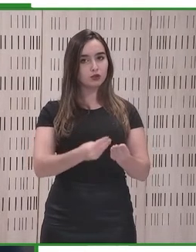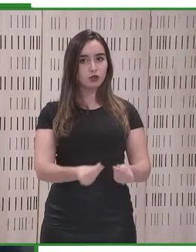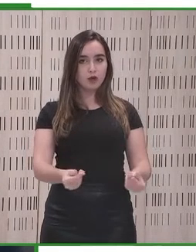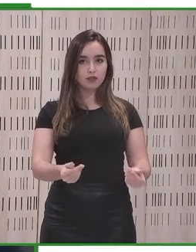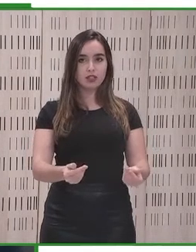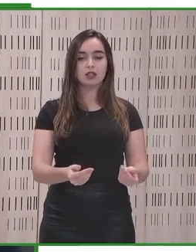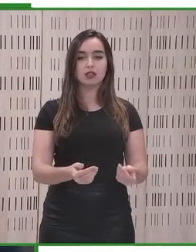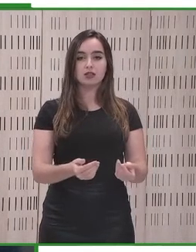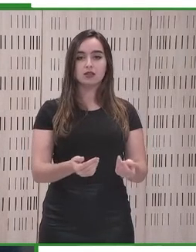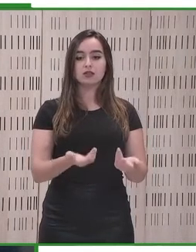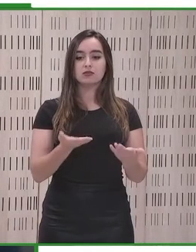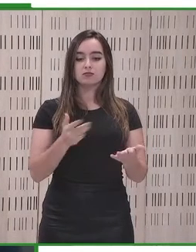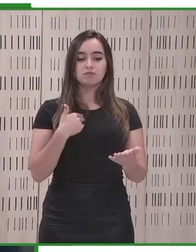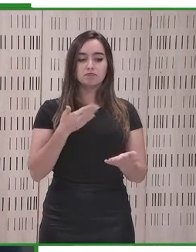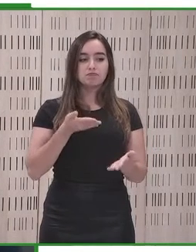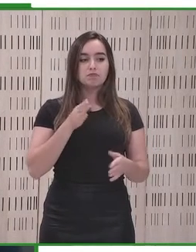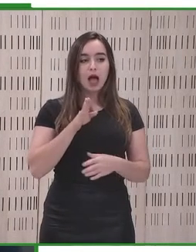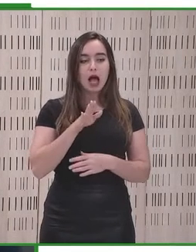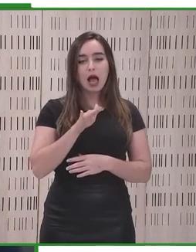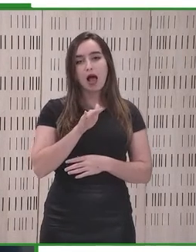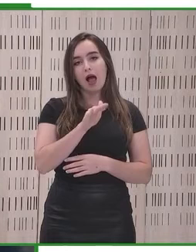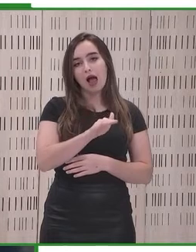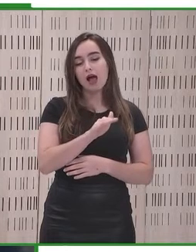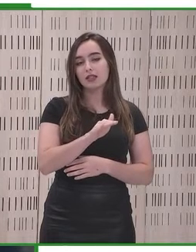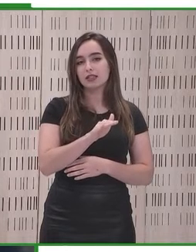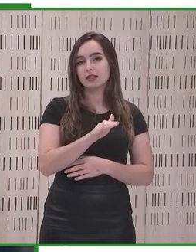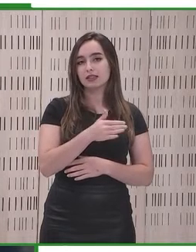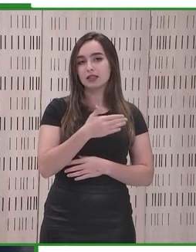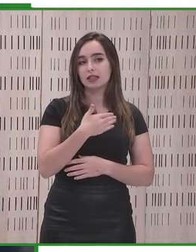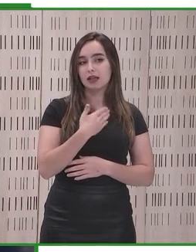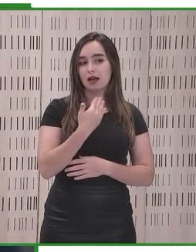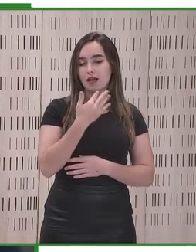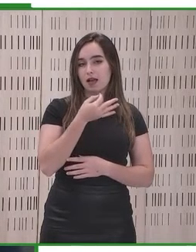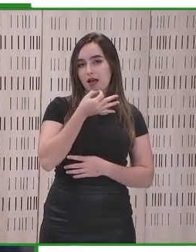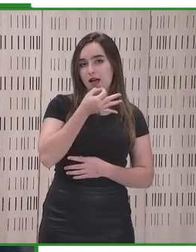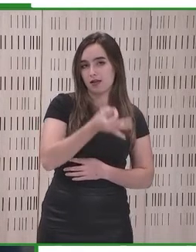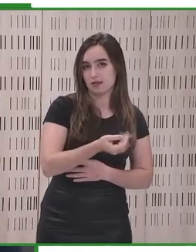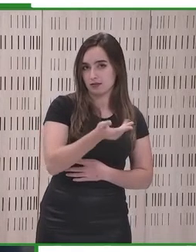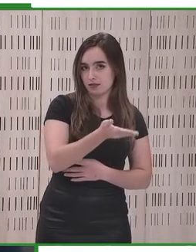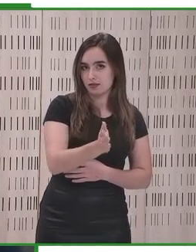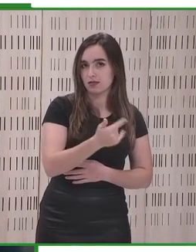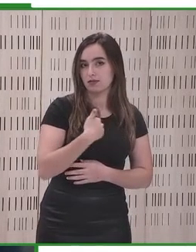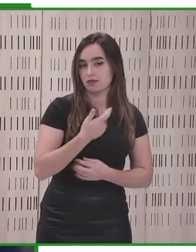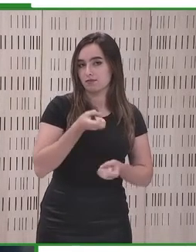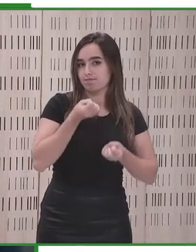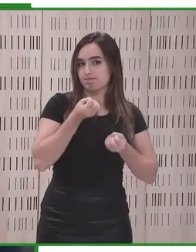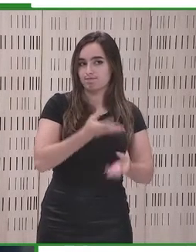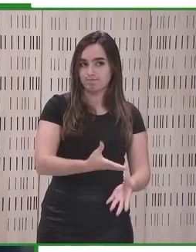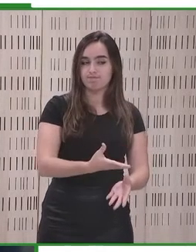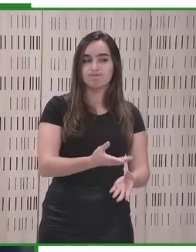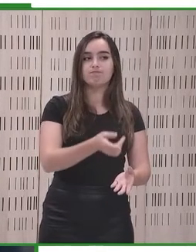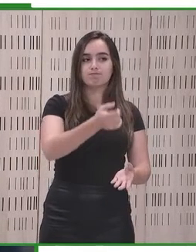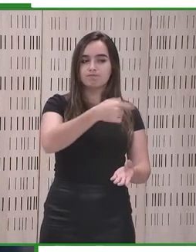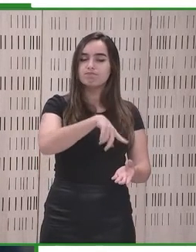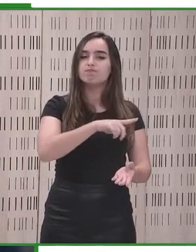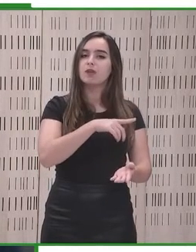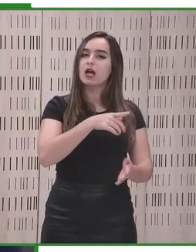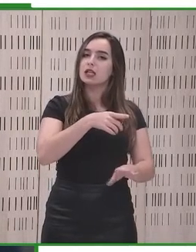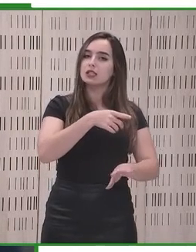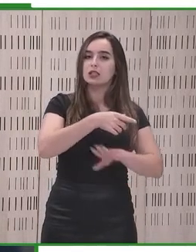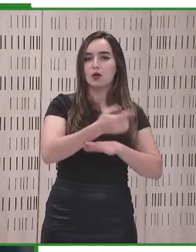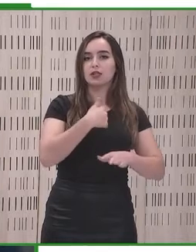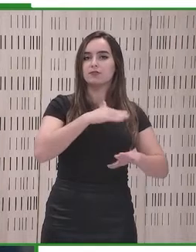con una serie de medidas suaves, por decirlo así, en las que se les pide a los